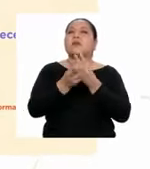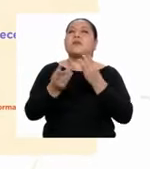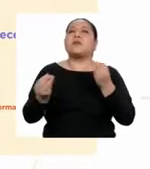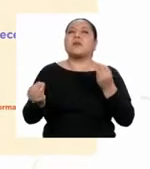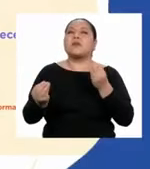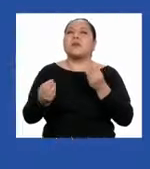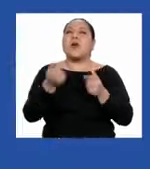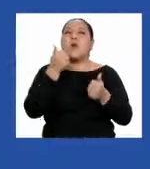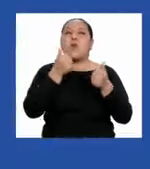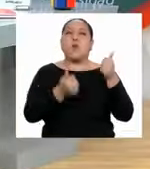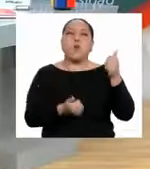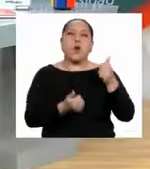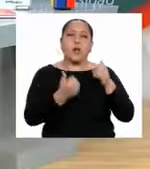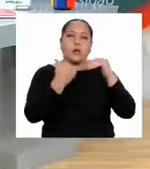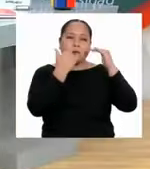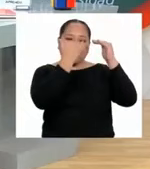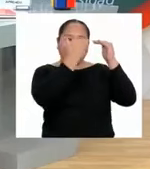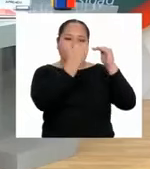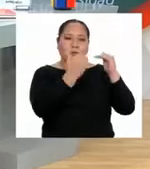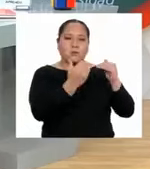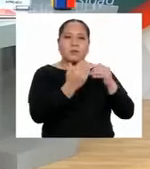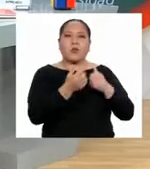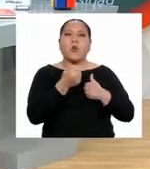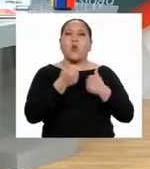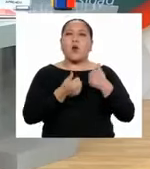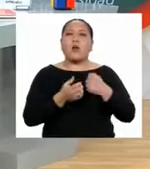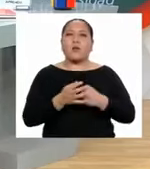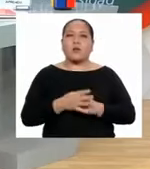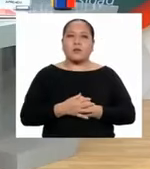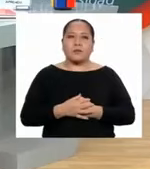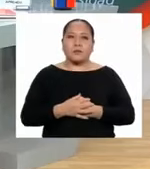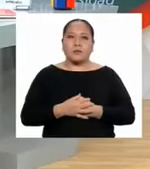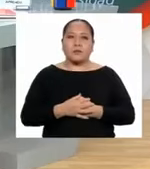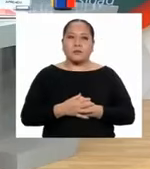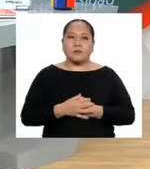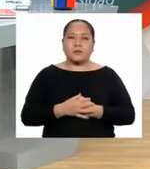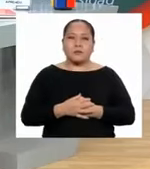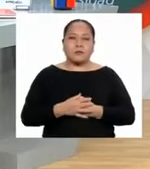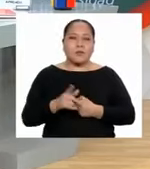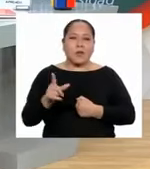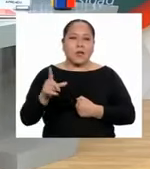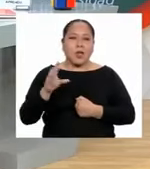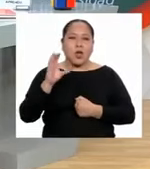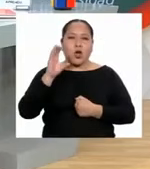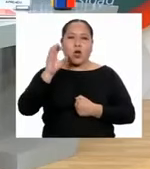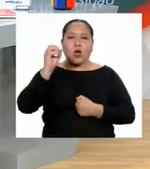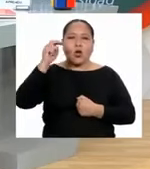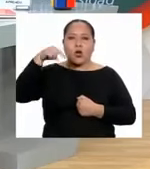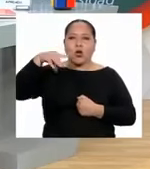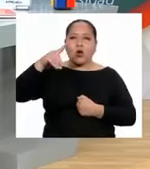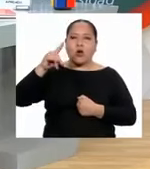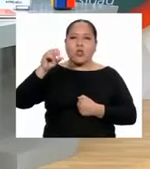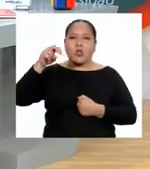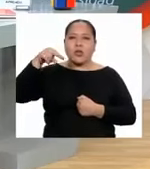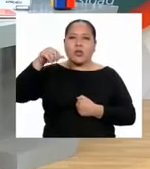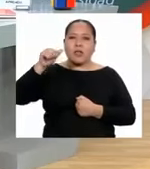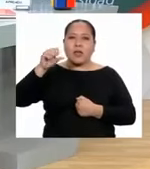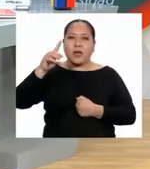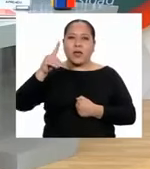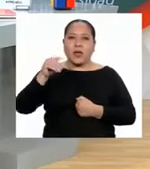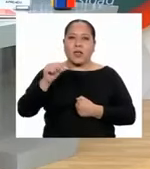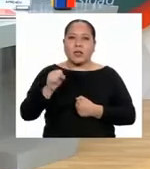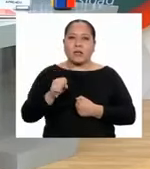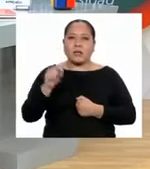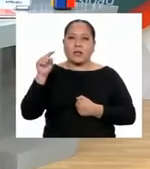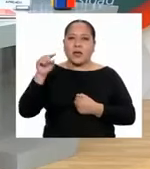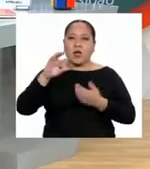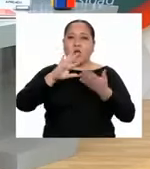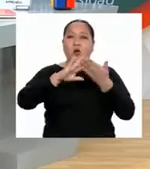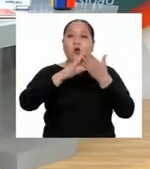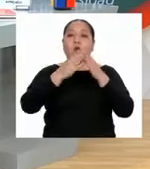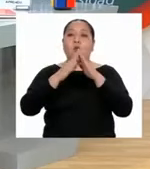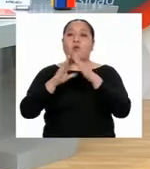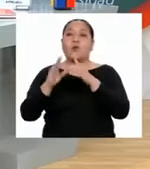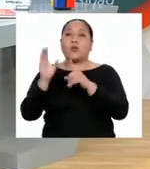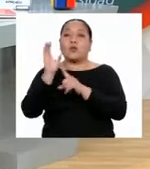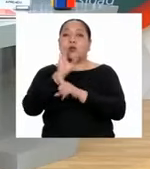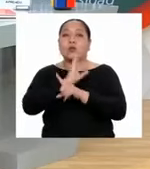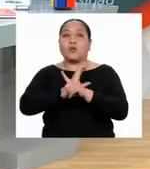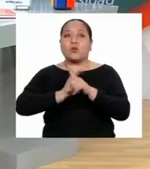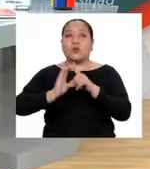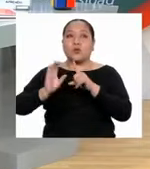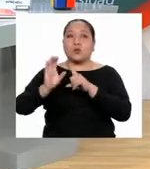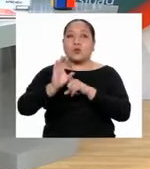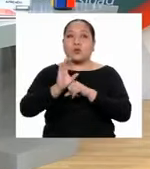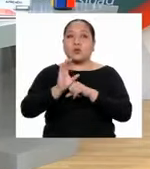desaparecería. Entonces, condenadas se refiere a comunidades culturales. Las